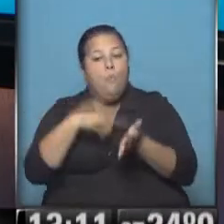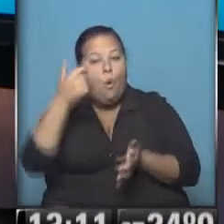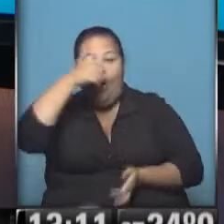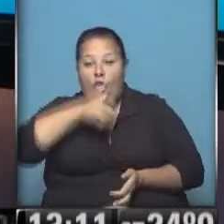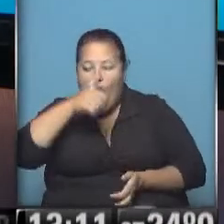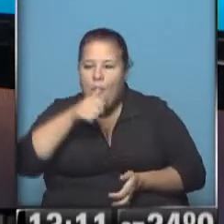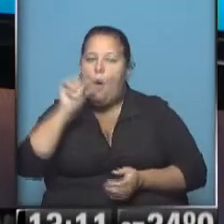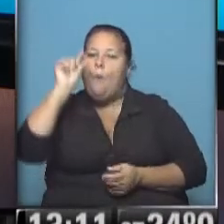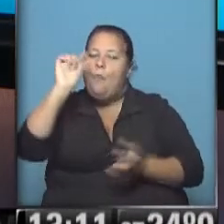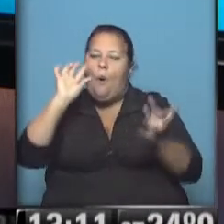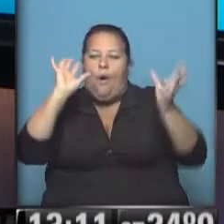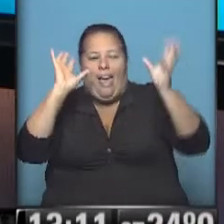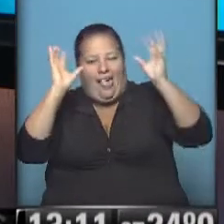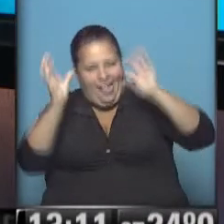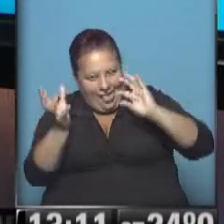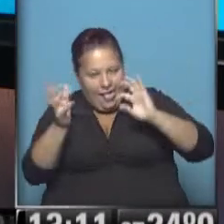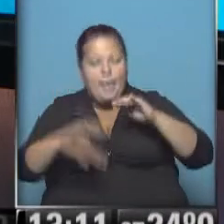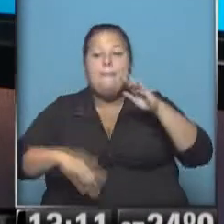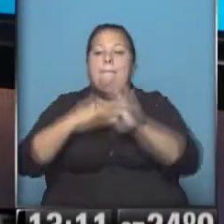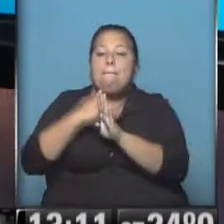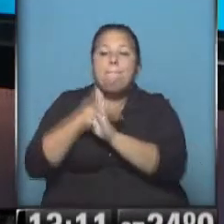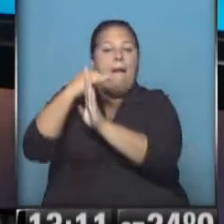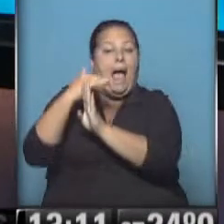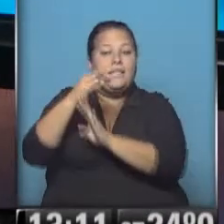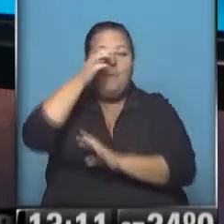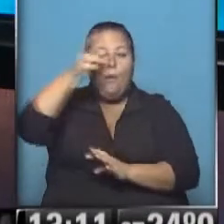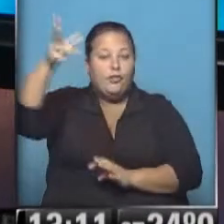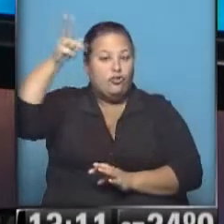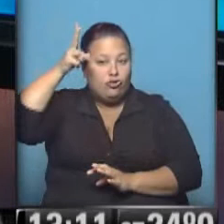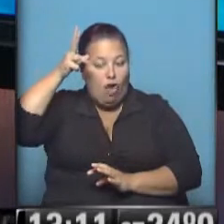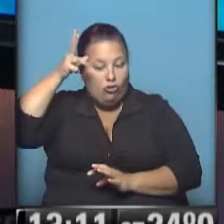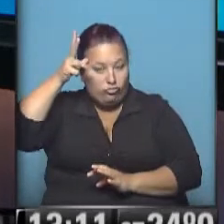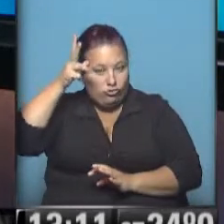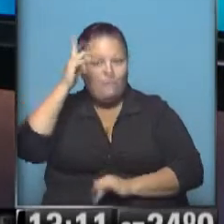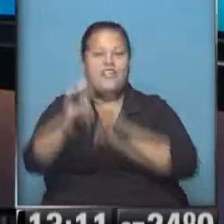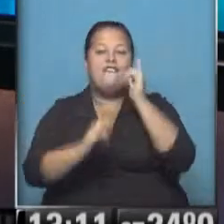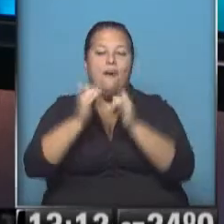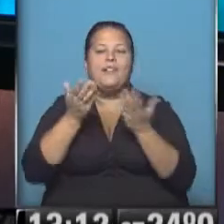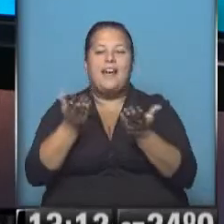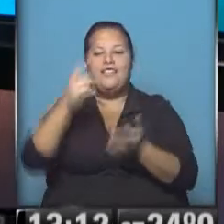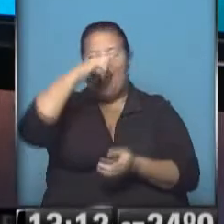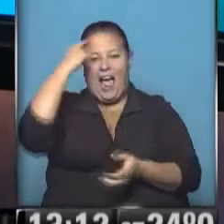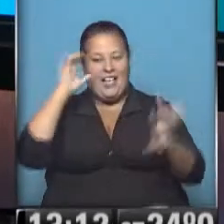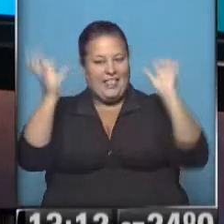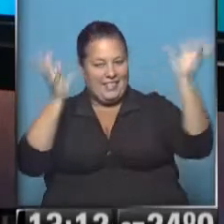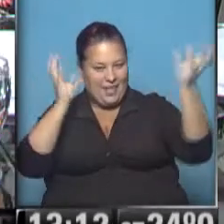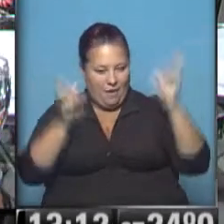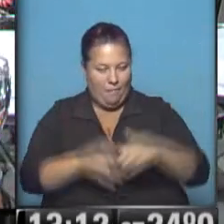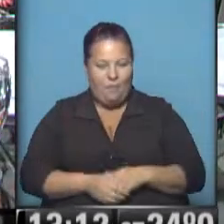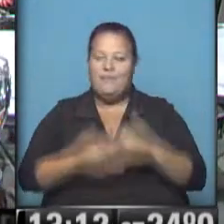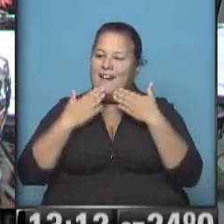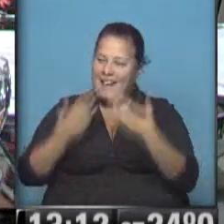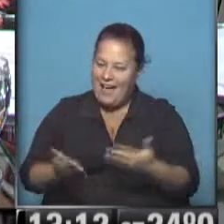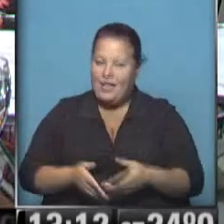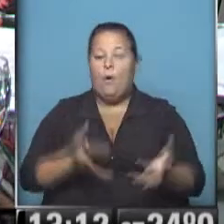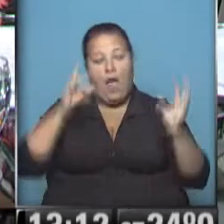domingo un poquitito más nublado ni la máxima, se va hasta 28. Información del Servicio Meteorológico Nacional. Gracias,